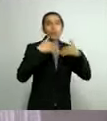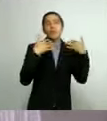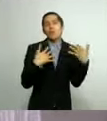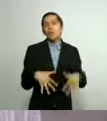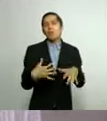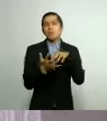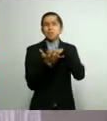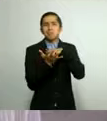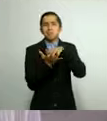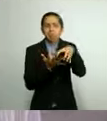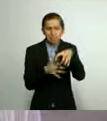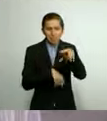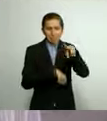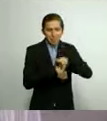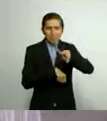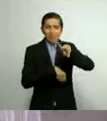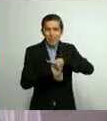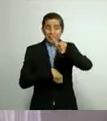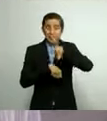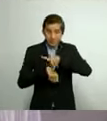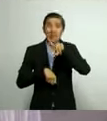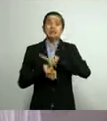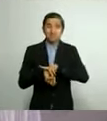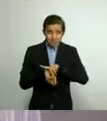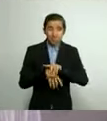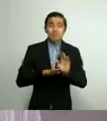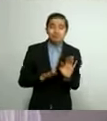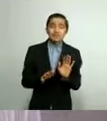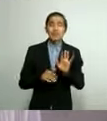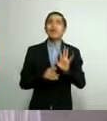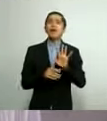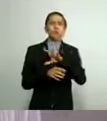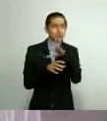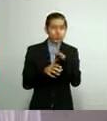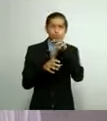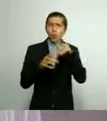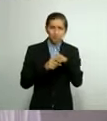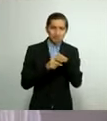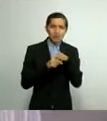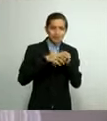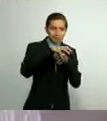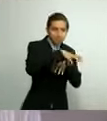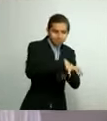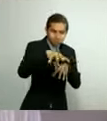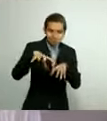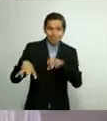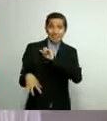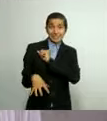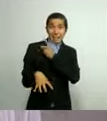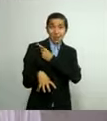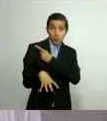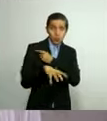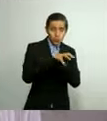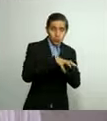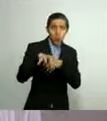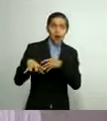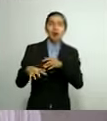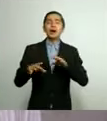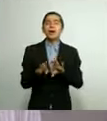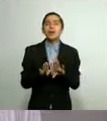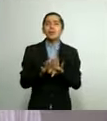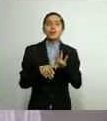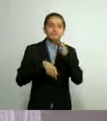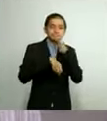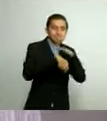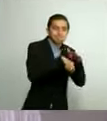que todos los días, desde todas nuestras jurisdicciones sanitarias, convoca a